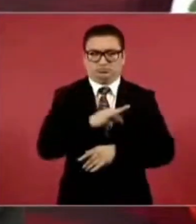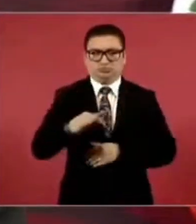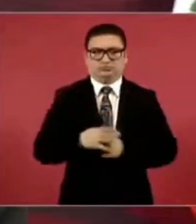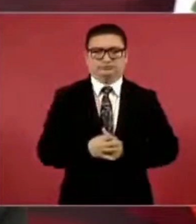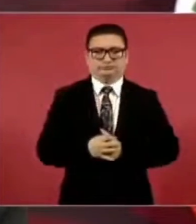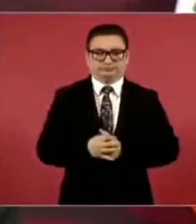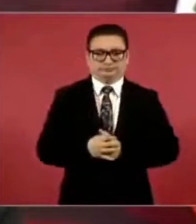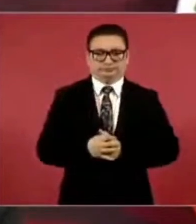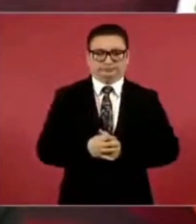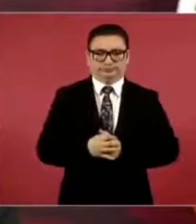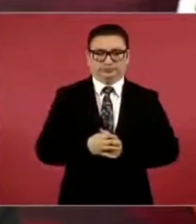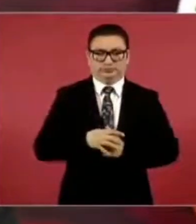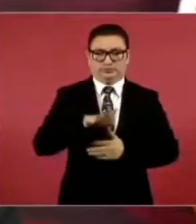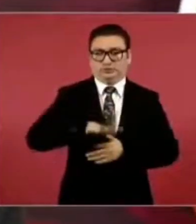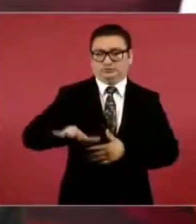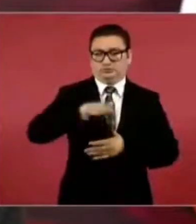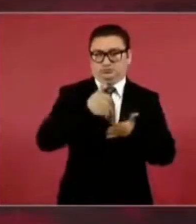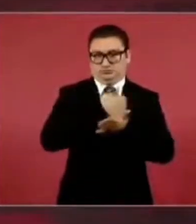toda la ciudad